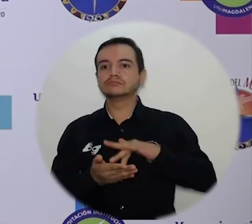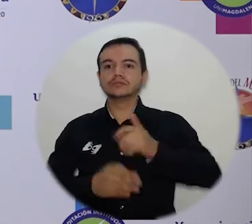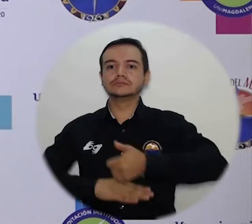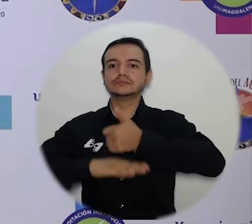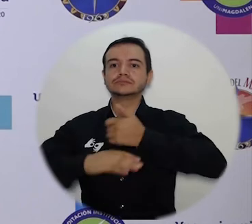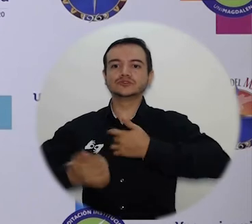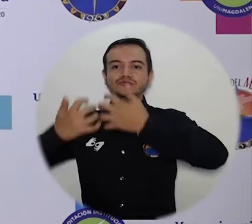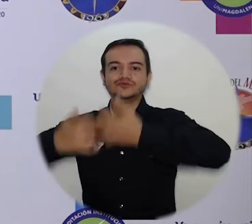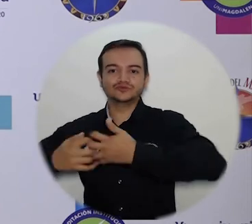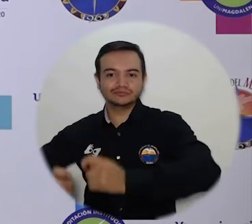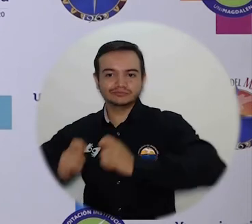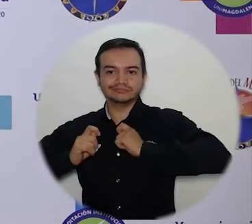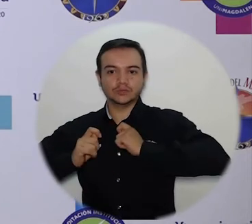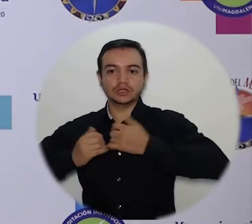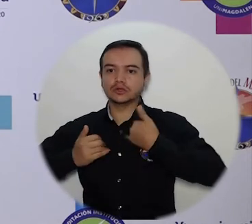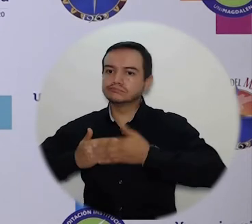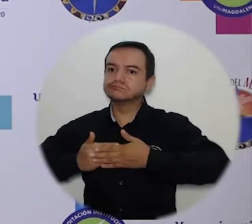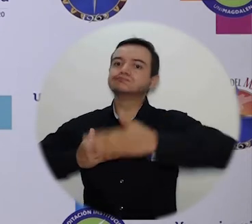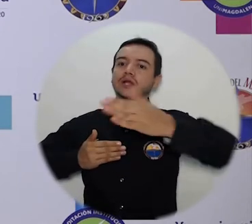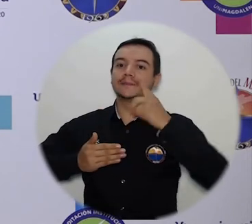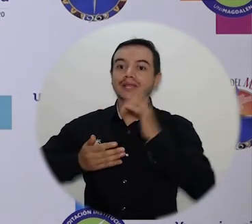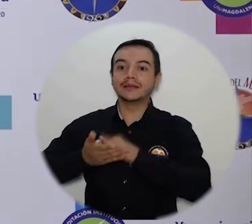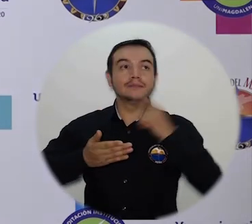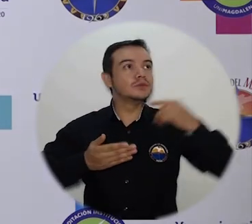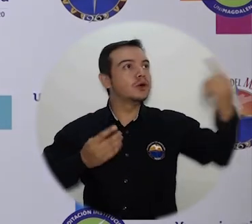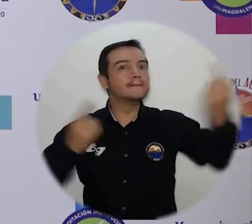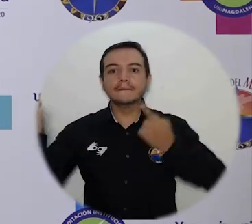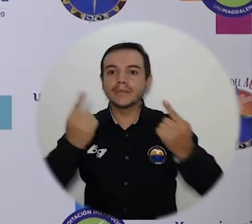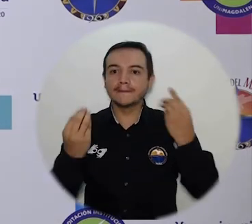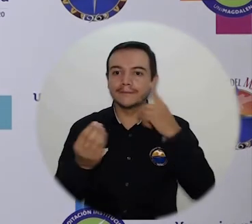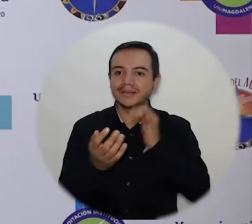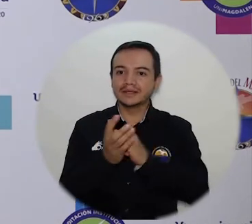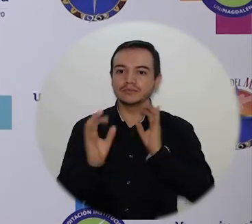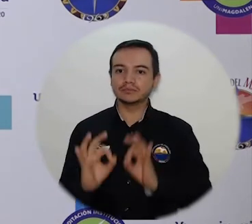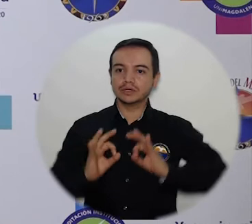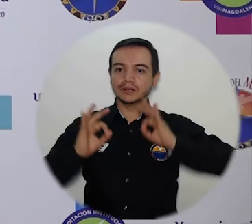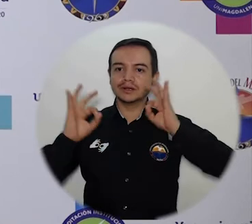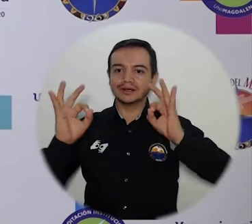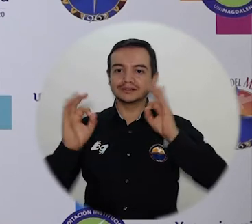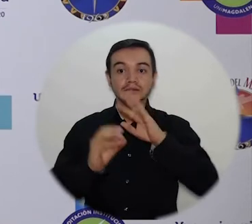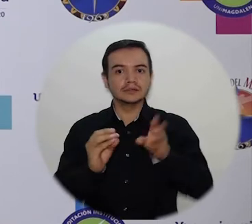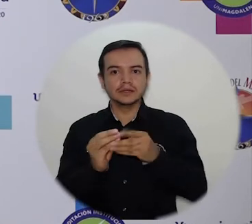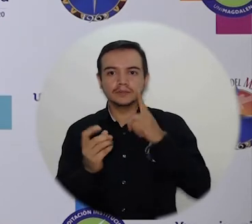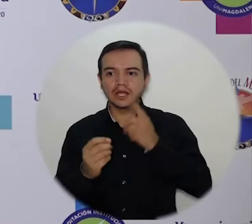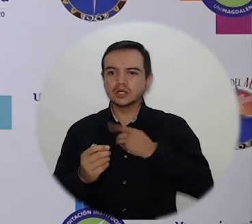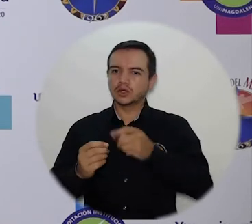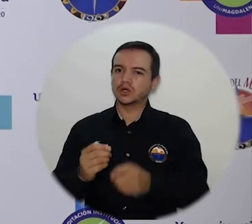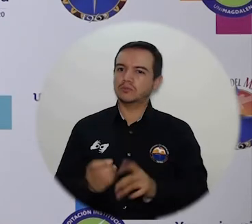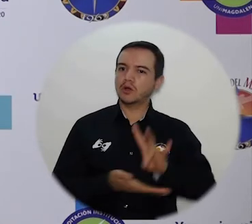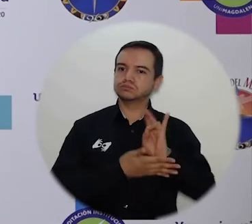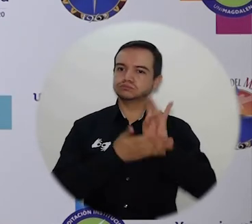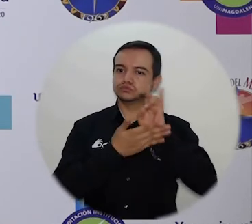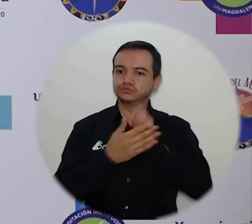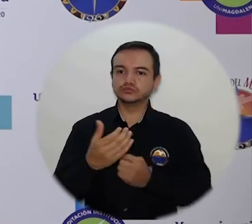institución para prepararnos para la visita de la acreditación institucional, para prepararnos para potencializar nuestro modelo híbrido de universidad a partir del